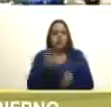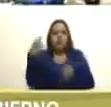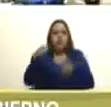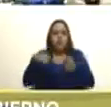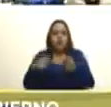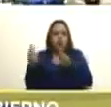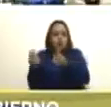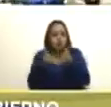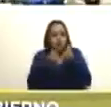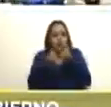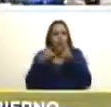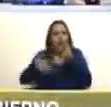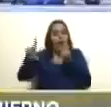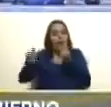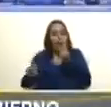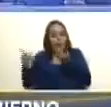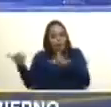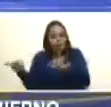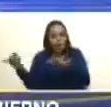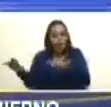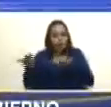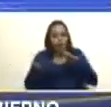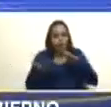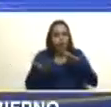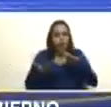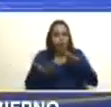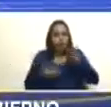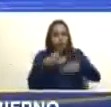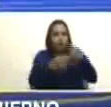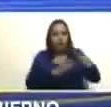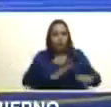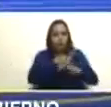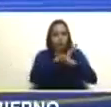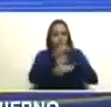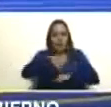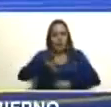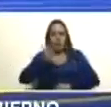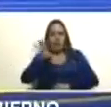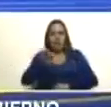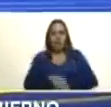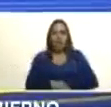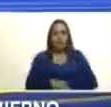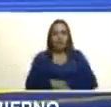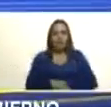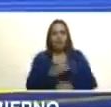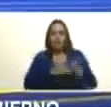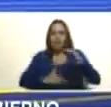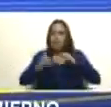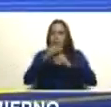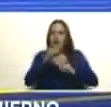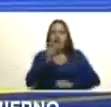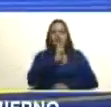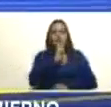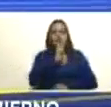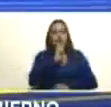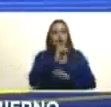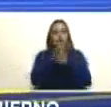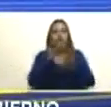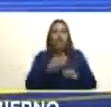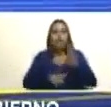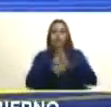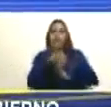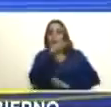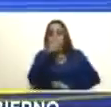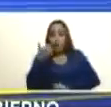escasos del país cabalgar esa situación de la manera más